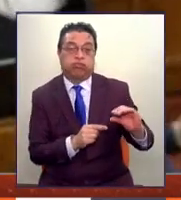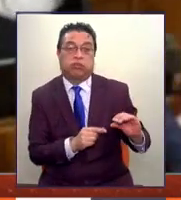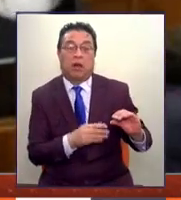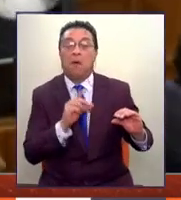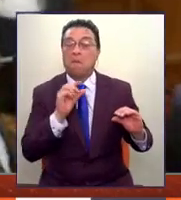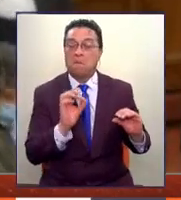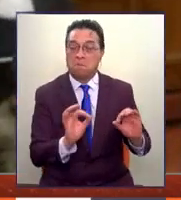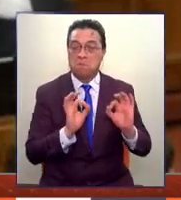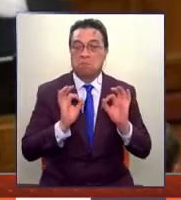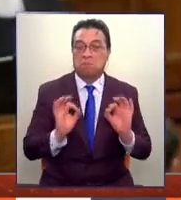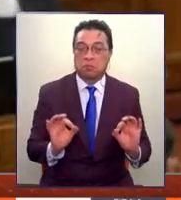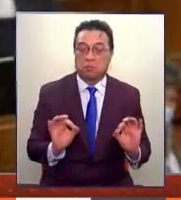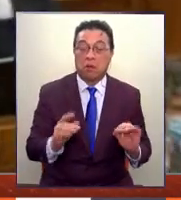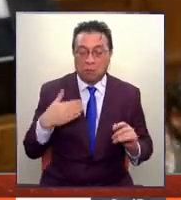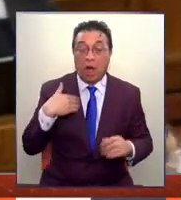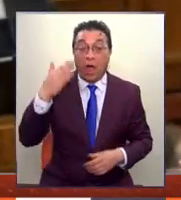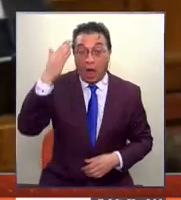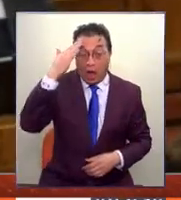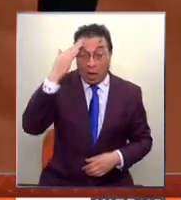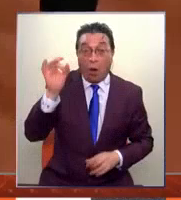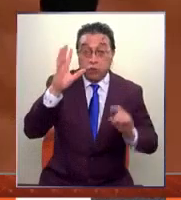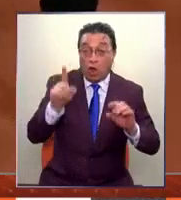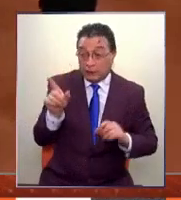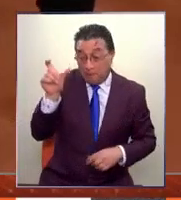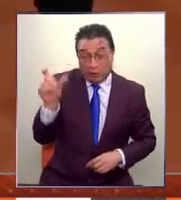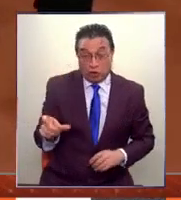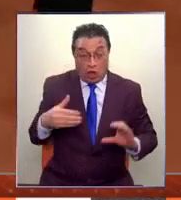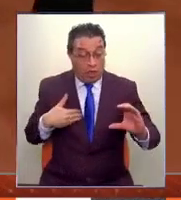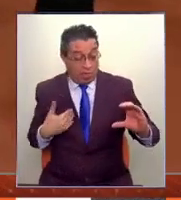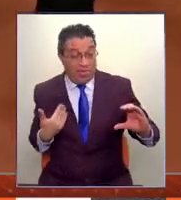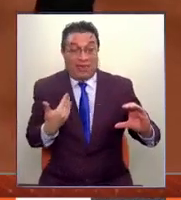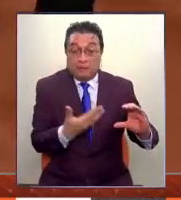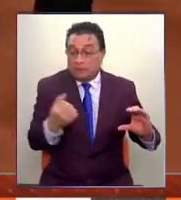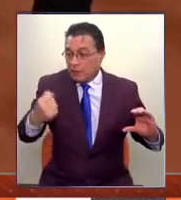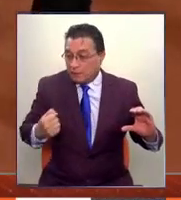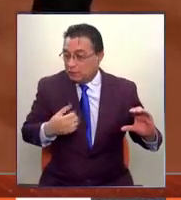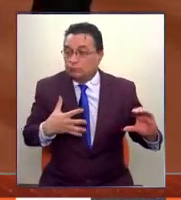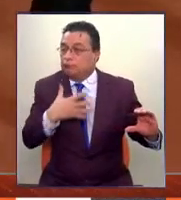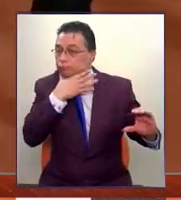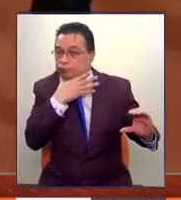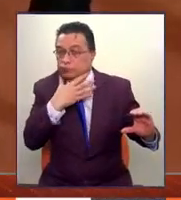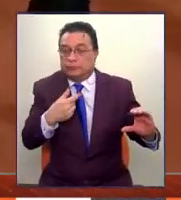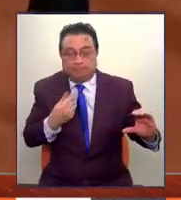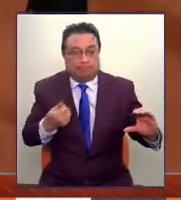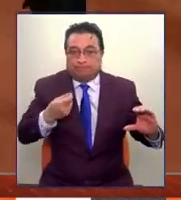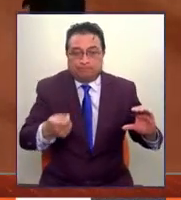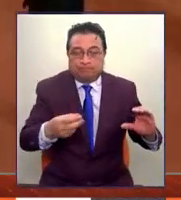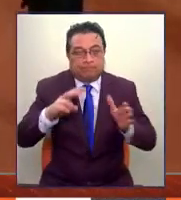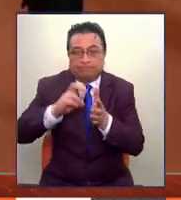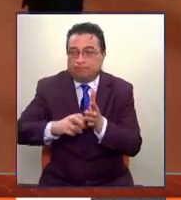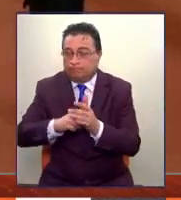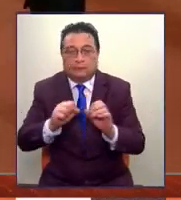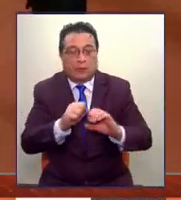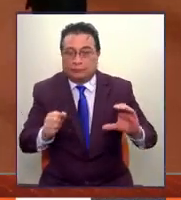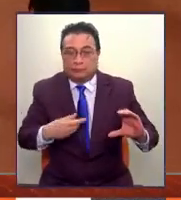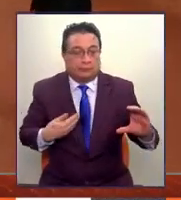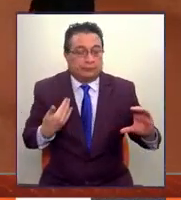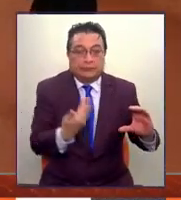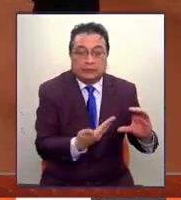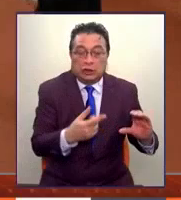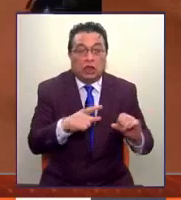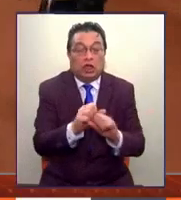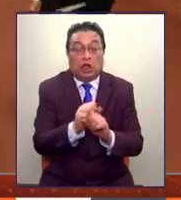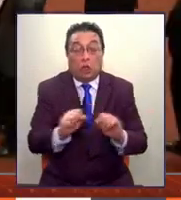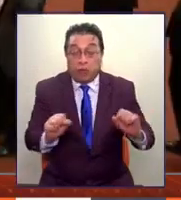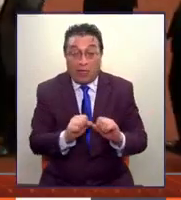estamos conscientes que si esa persona tiene dificultades, no logra encontrar empleo, tiene laguna en el empleo y tiene dificultades en